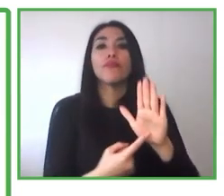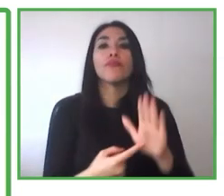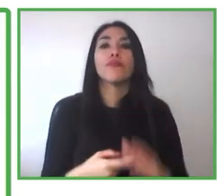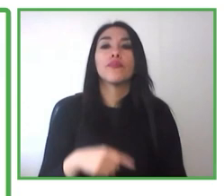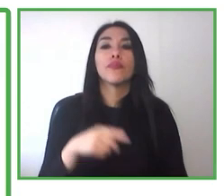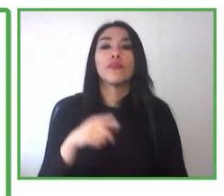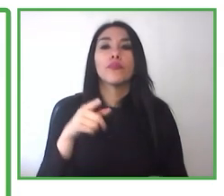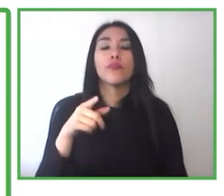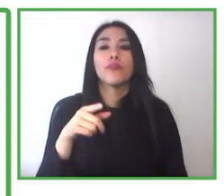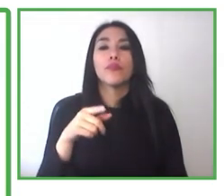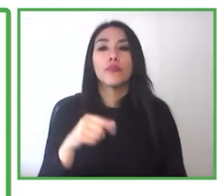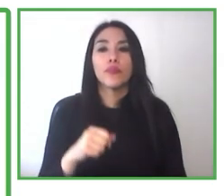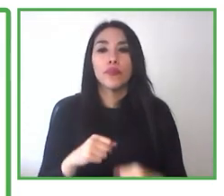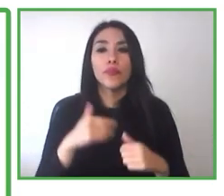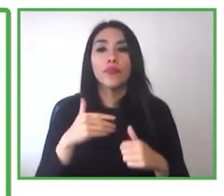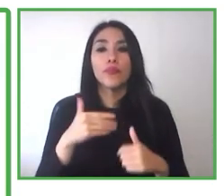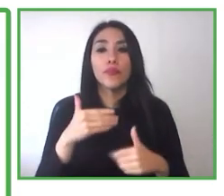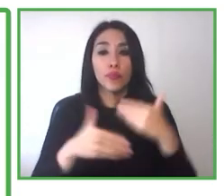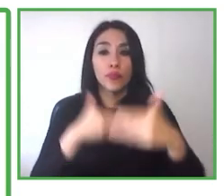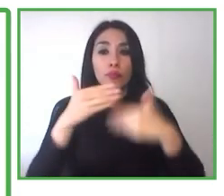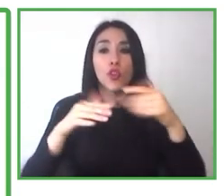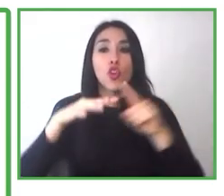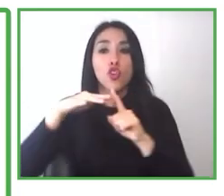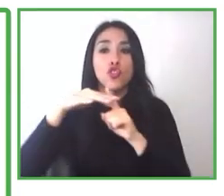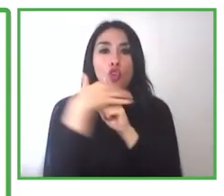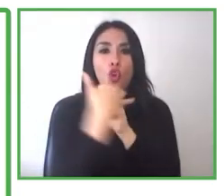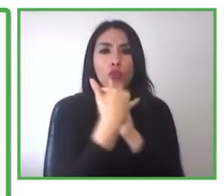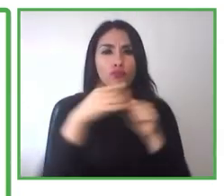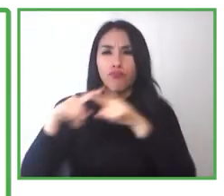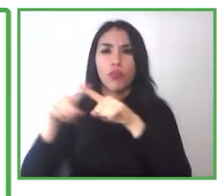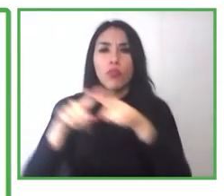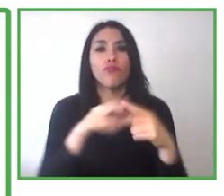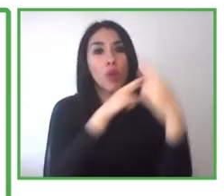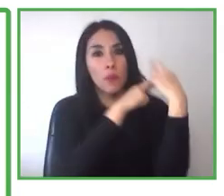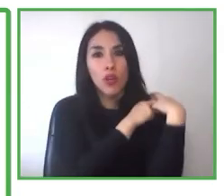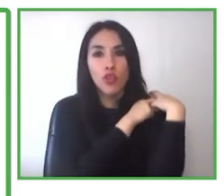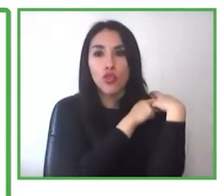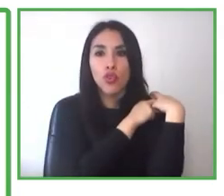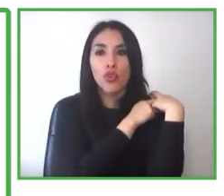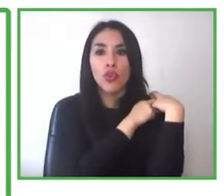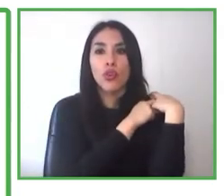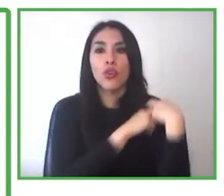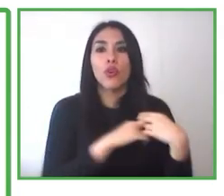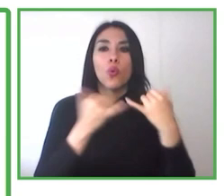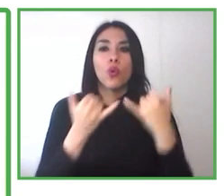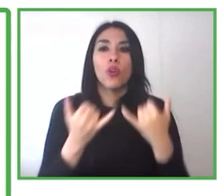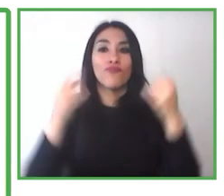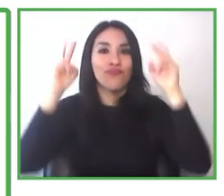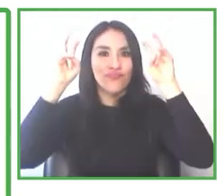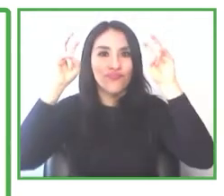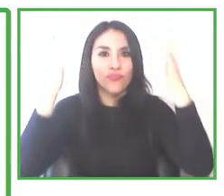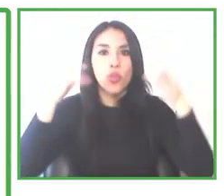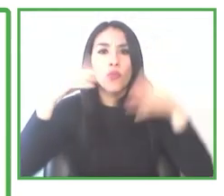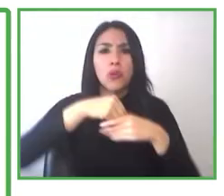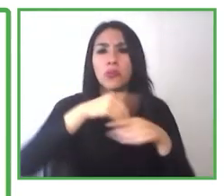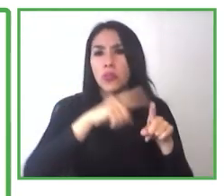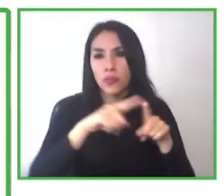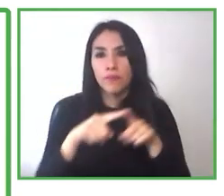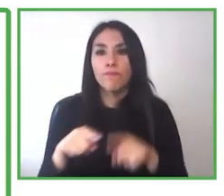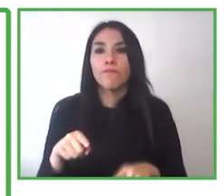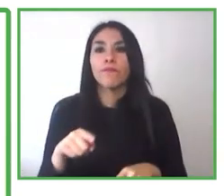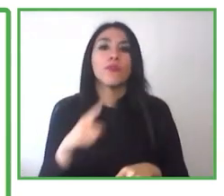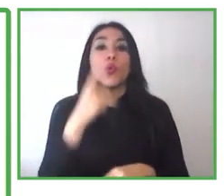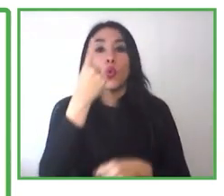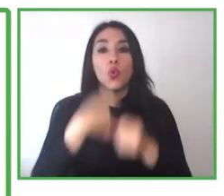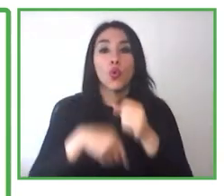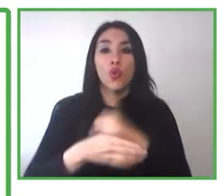El año pasado, el Congreso de Chile hizo una modificación al Código del Trabajo, donde le va a requerir a